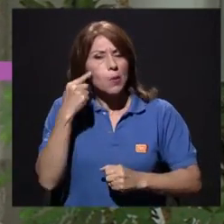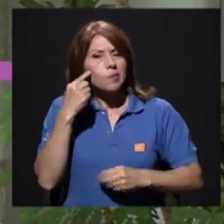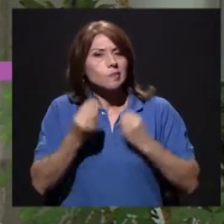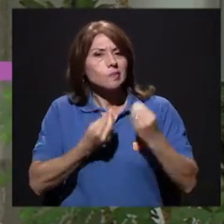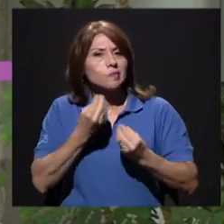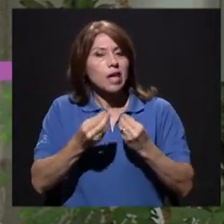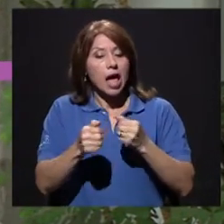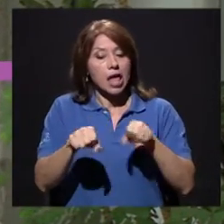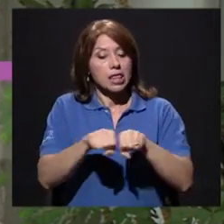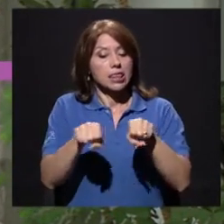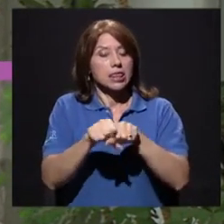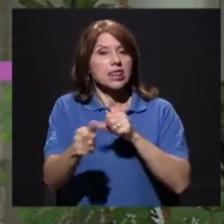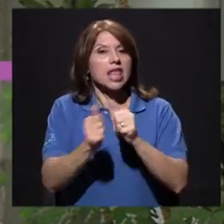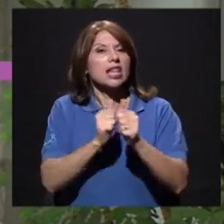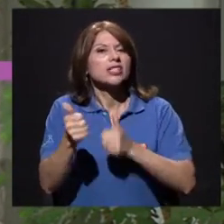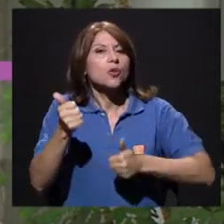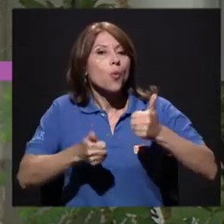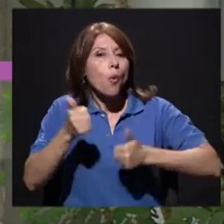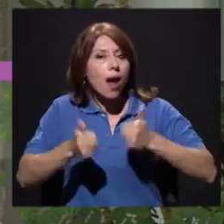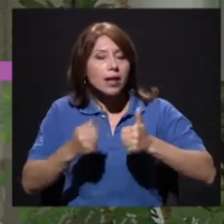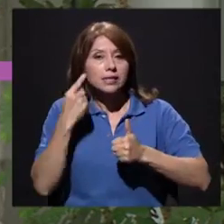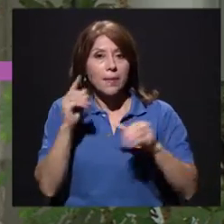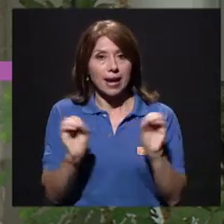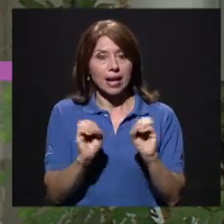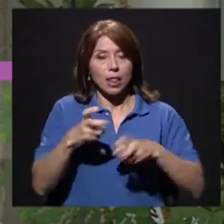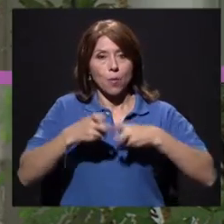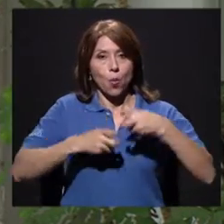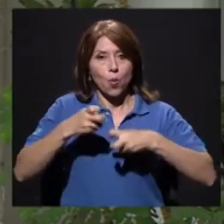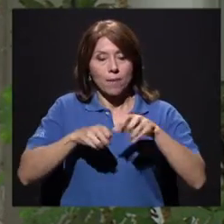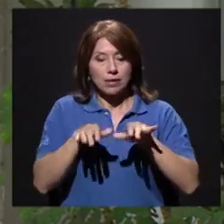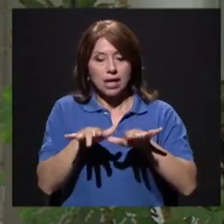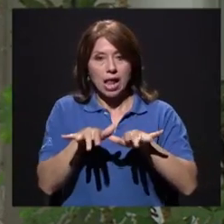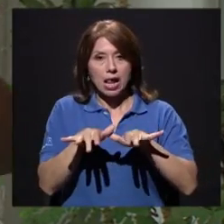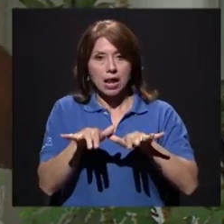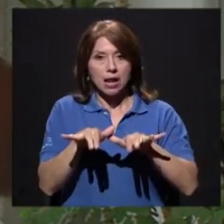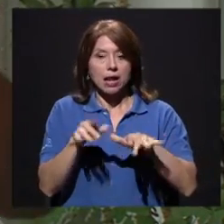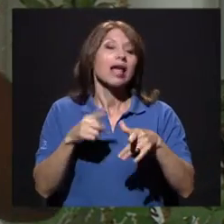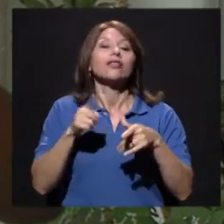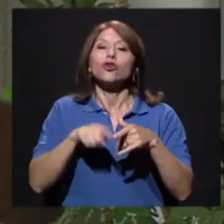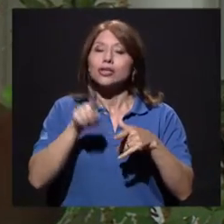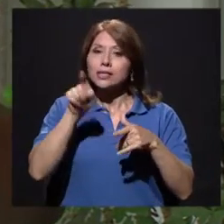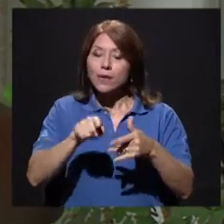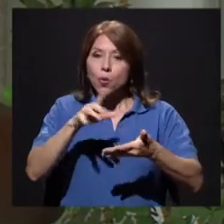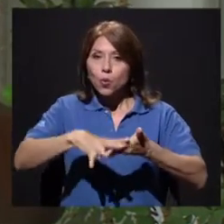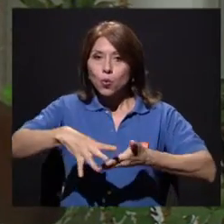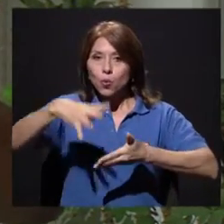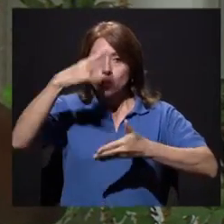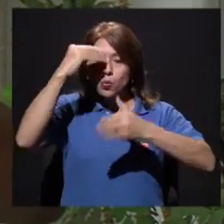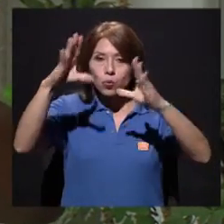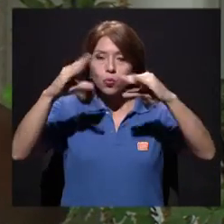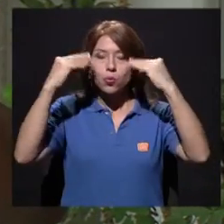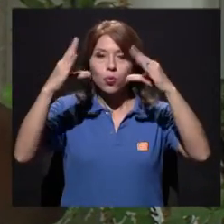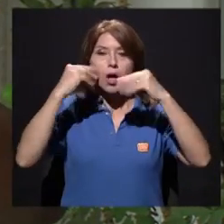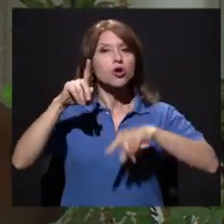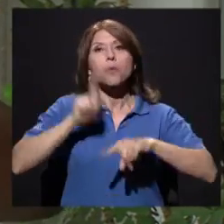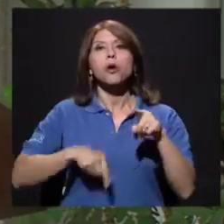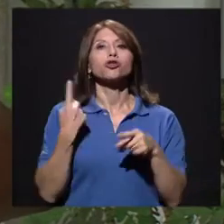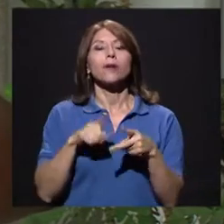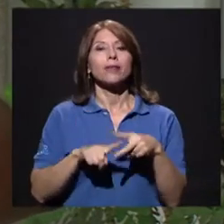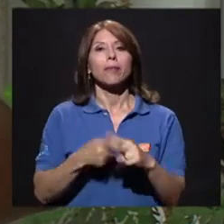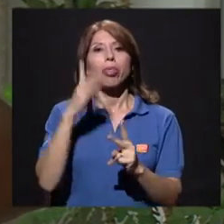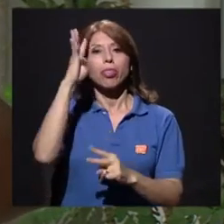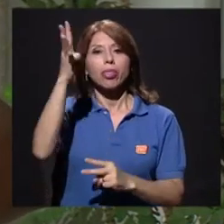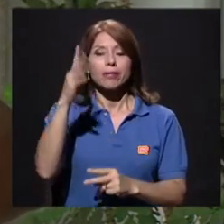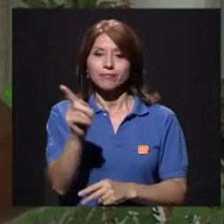no producirme lesiones. Entonces, es un proceso de asesoramiento. No puedo empezar por empezar. Pero hay dos cosas muy importantes.